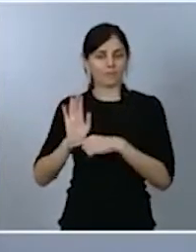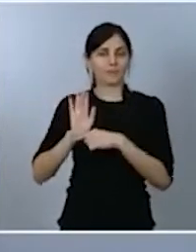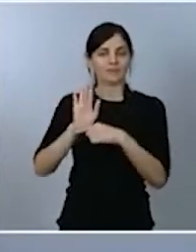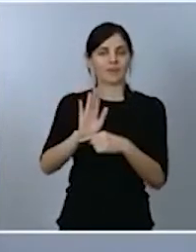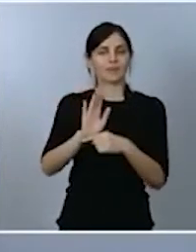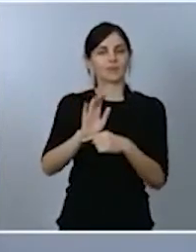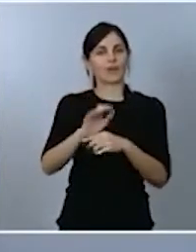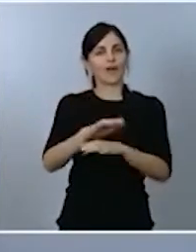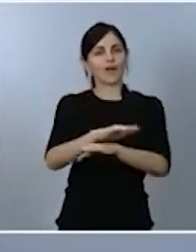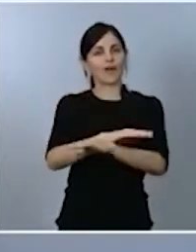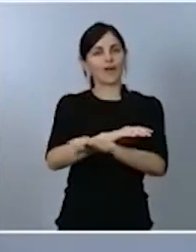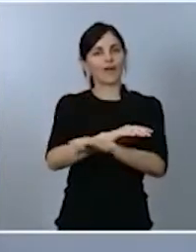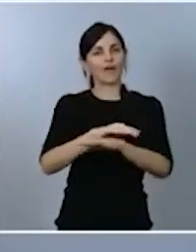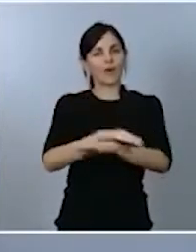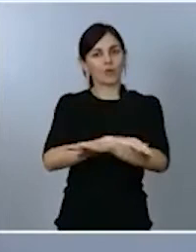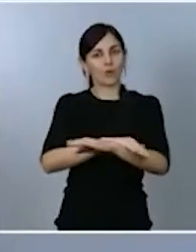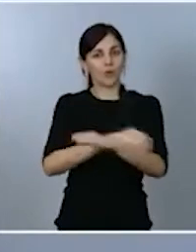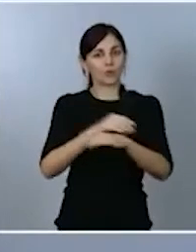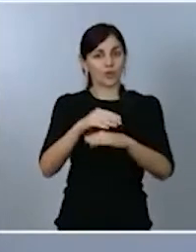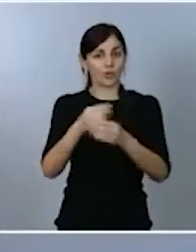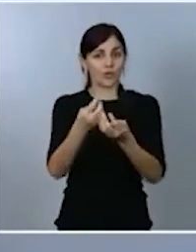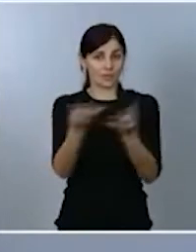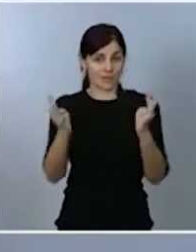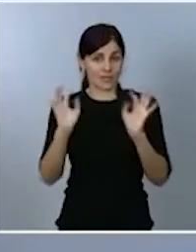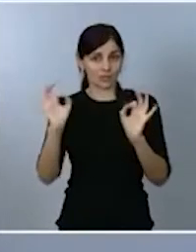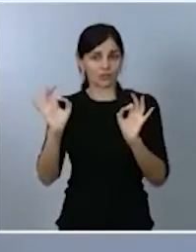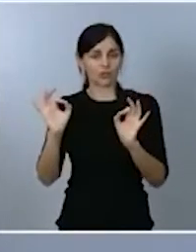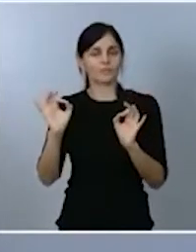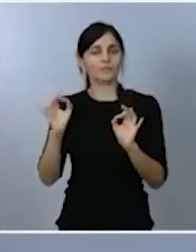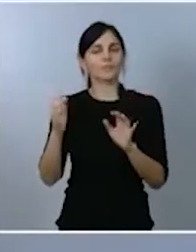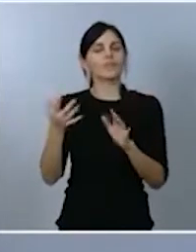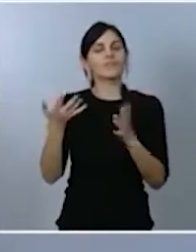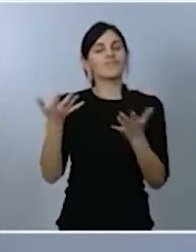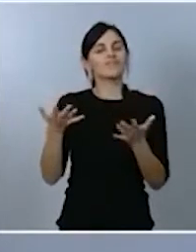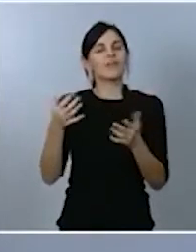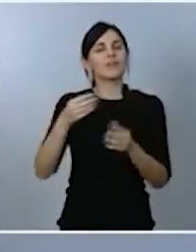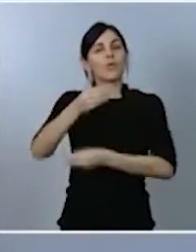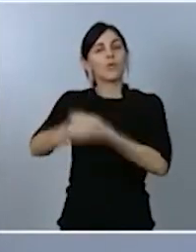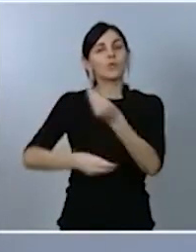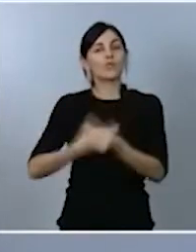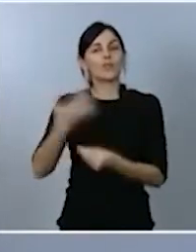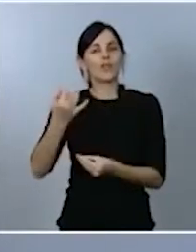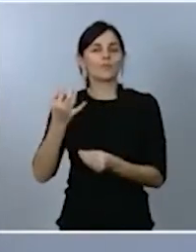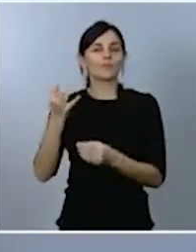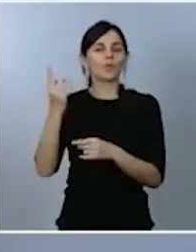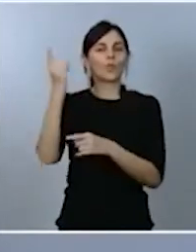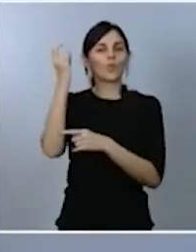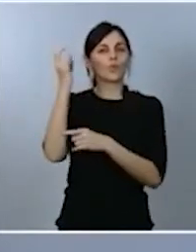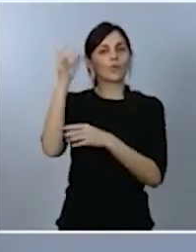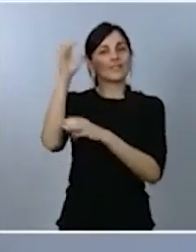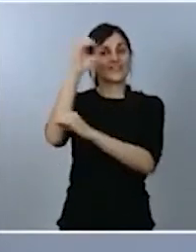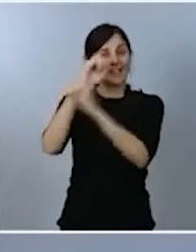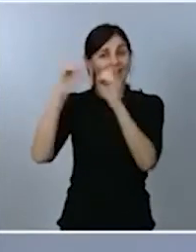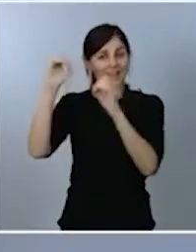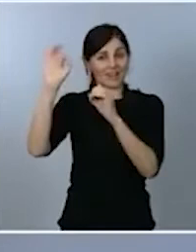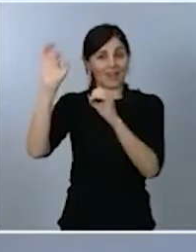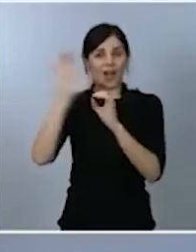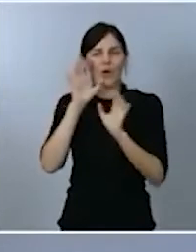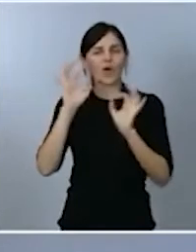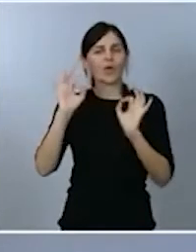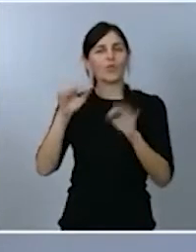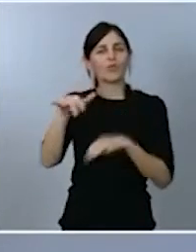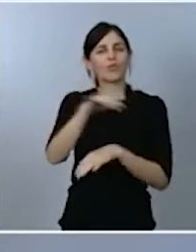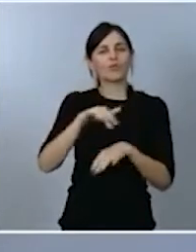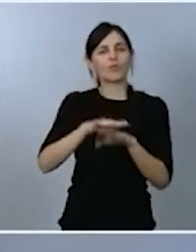toda la Administración Pública del nuevo satélite Ingenio que está ahora mismo en la Guayana francesa dispuesto para ser